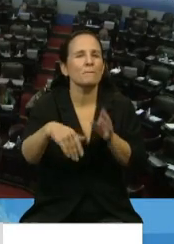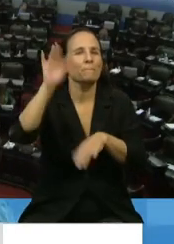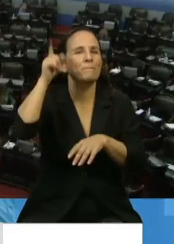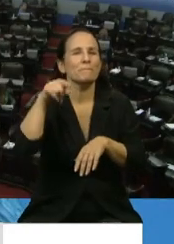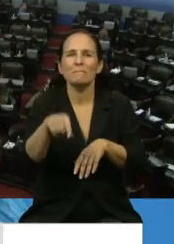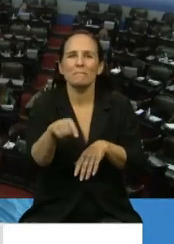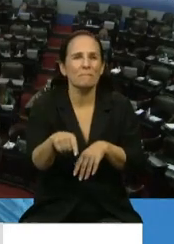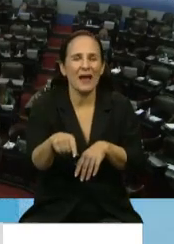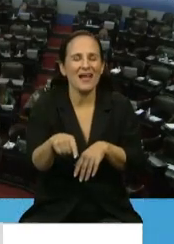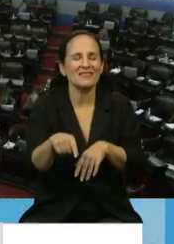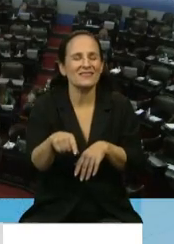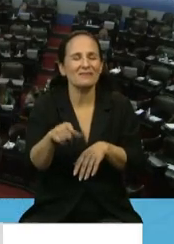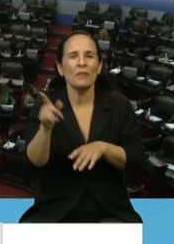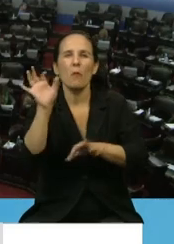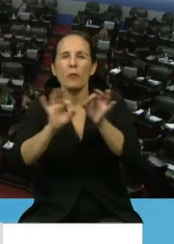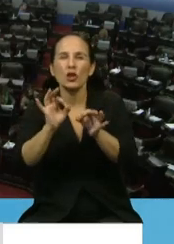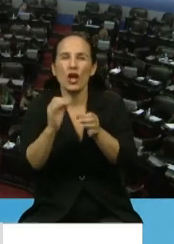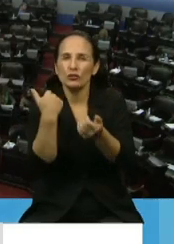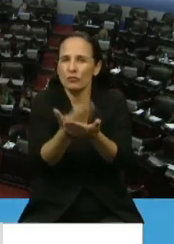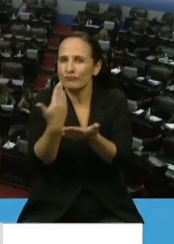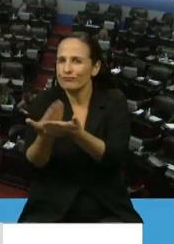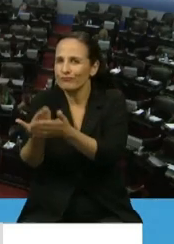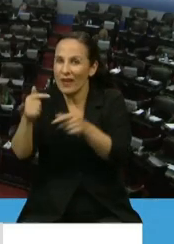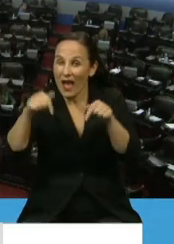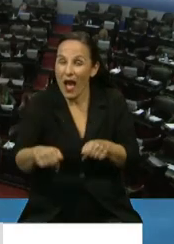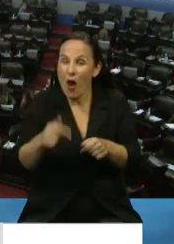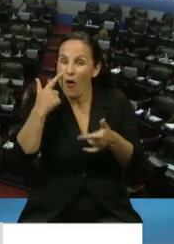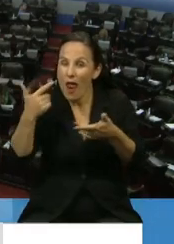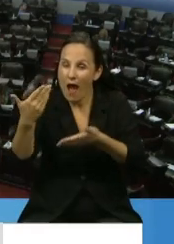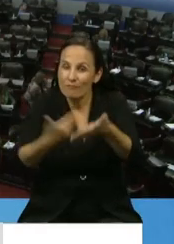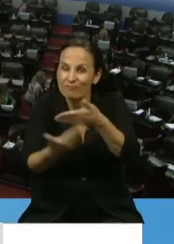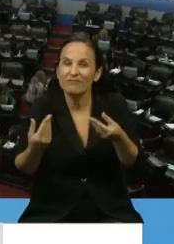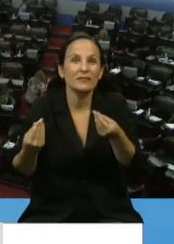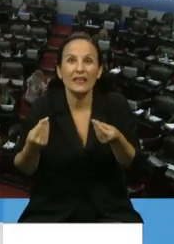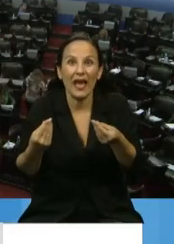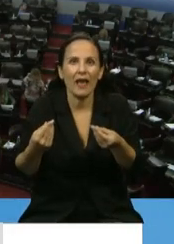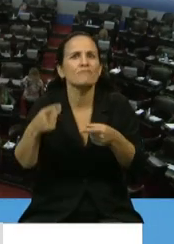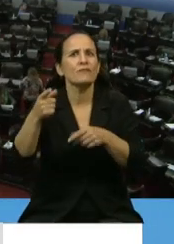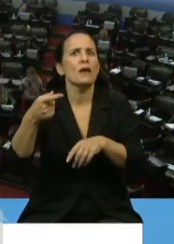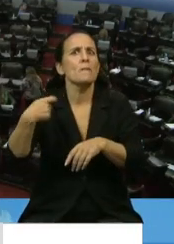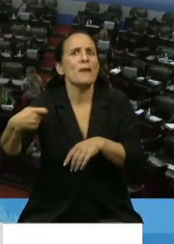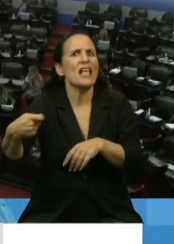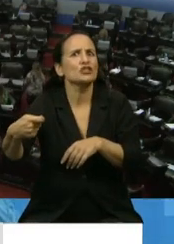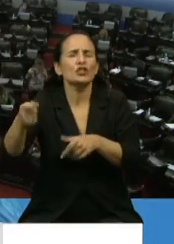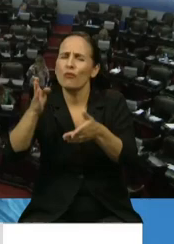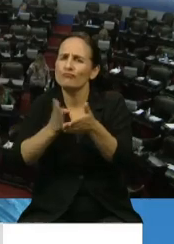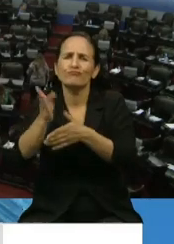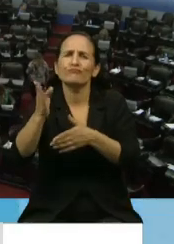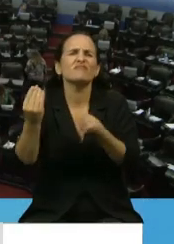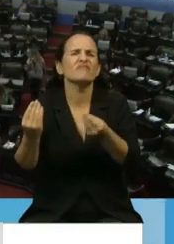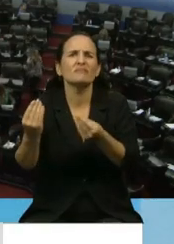lo que ponemos a consideración en este momento es darle una pensión vitalicia a los